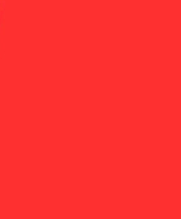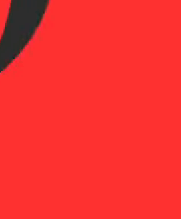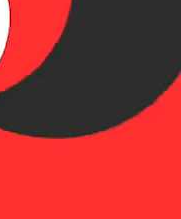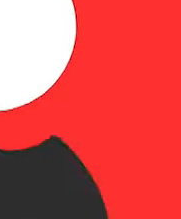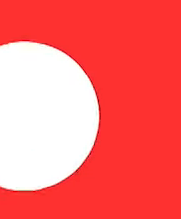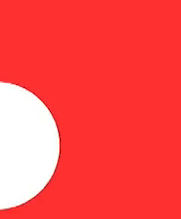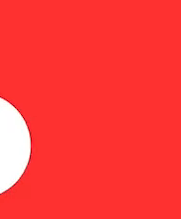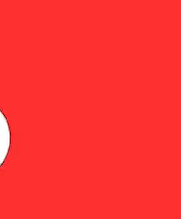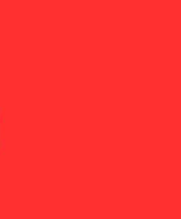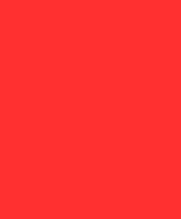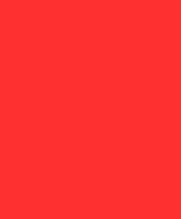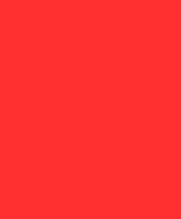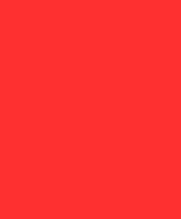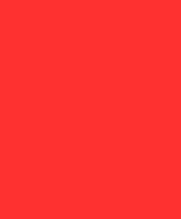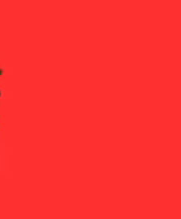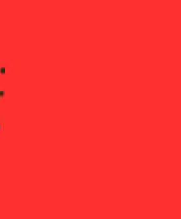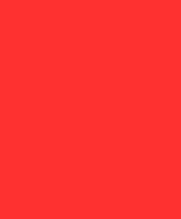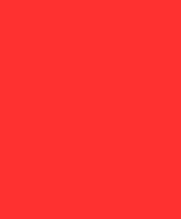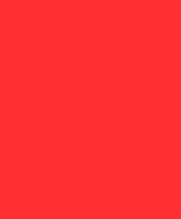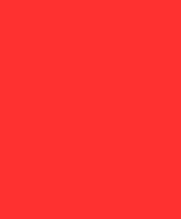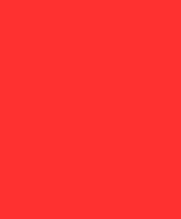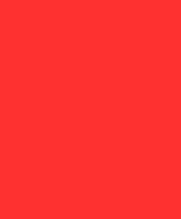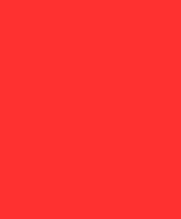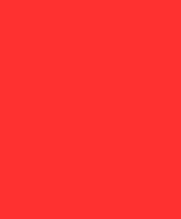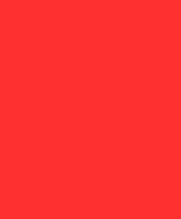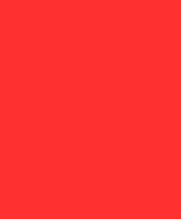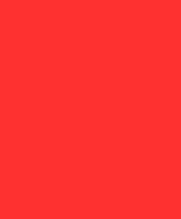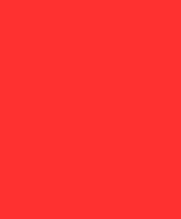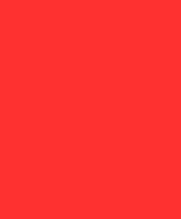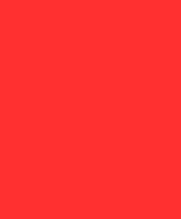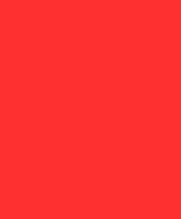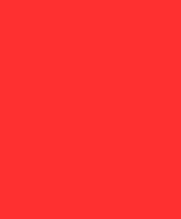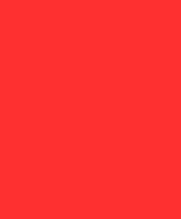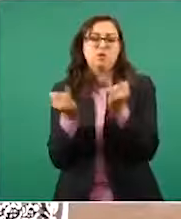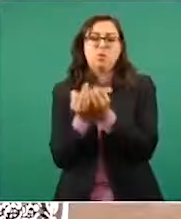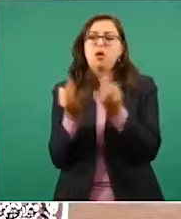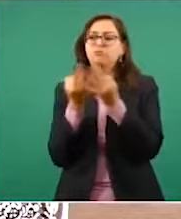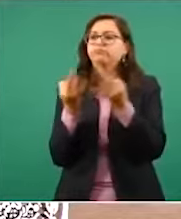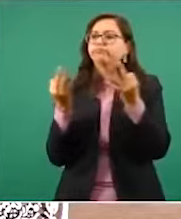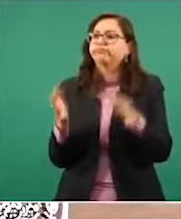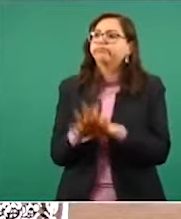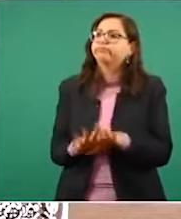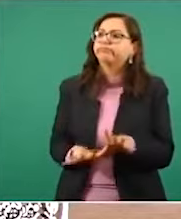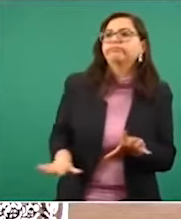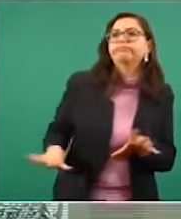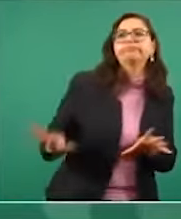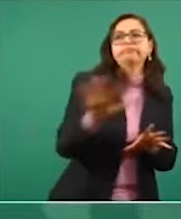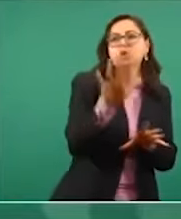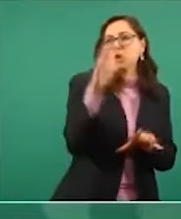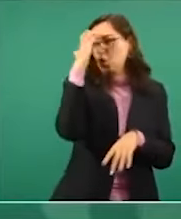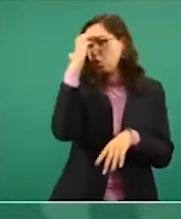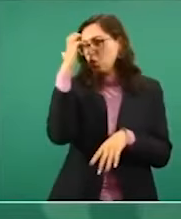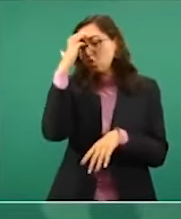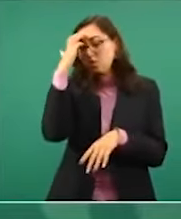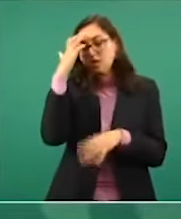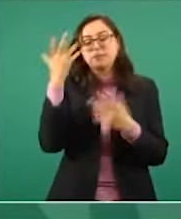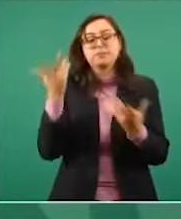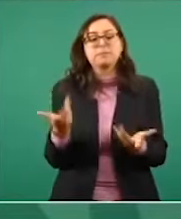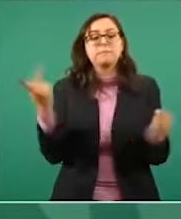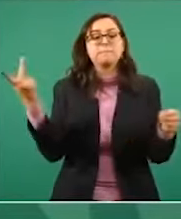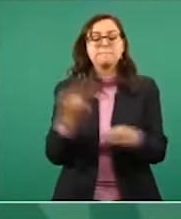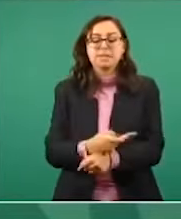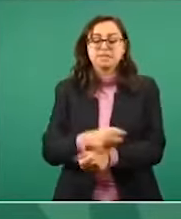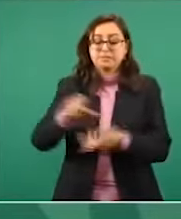¿Qué con centro de